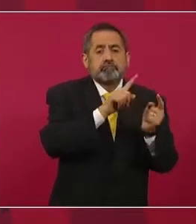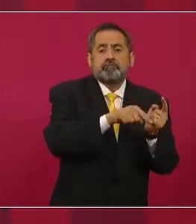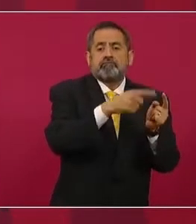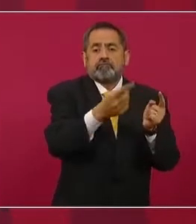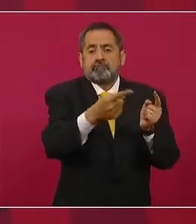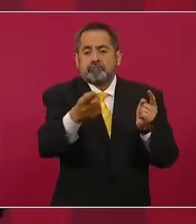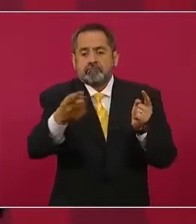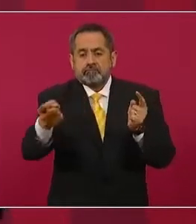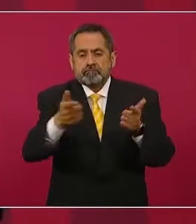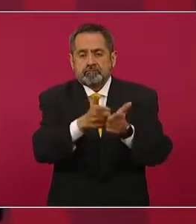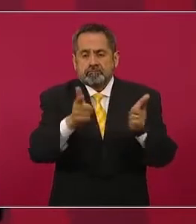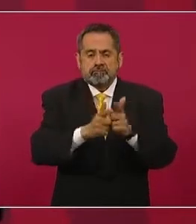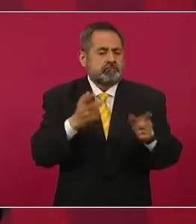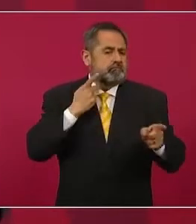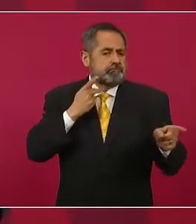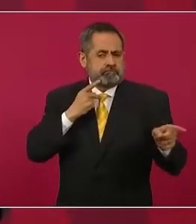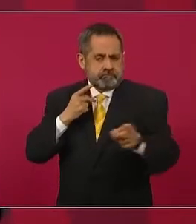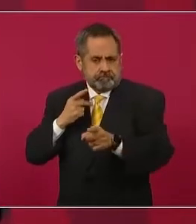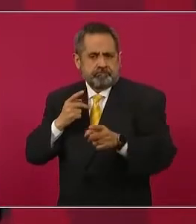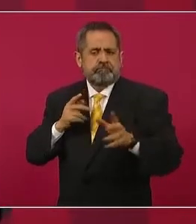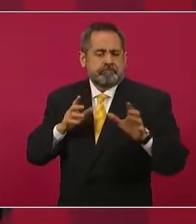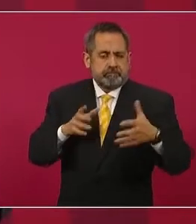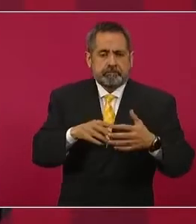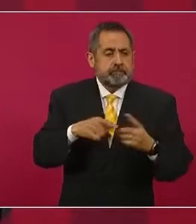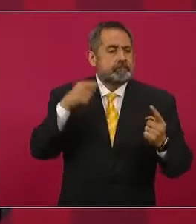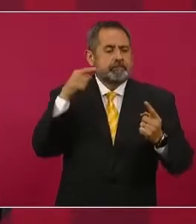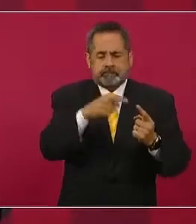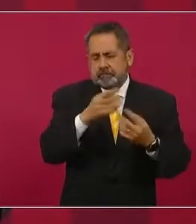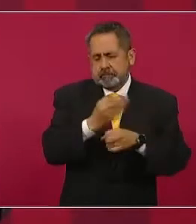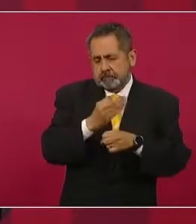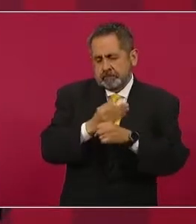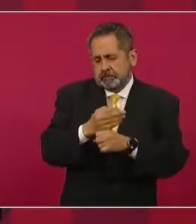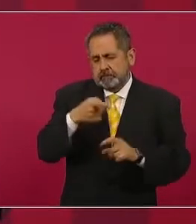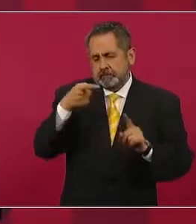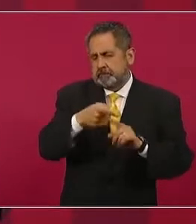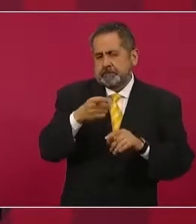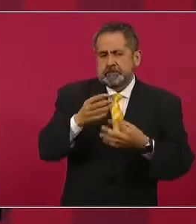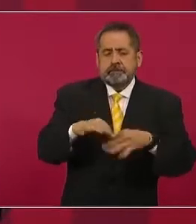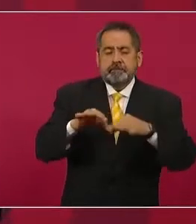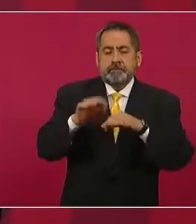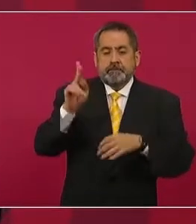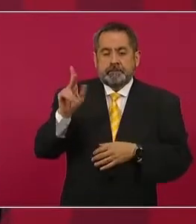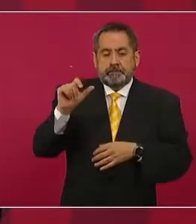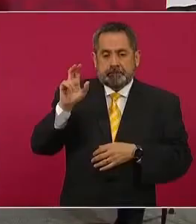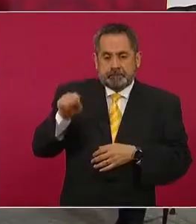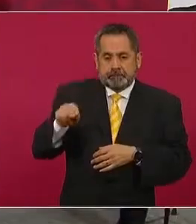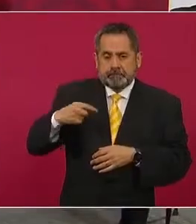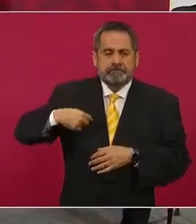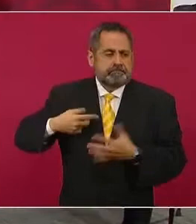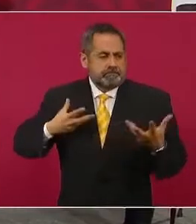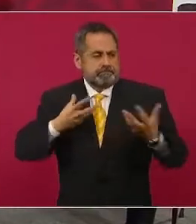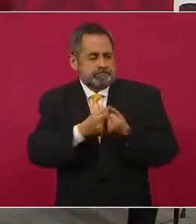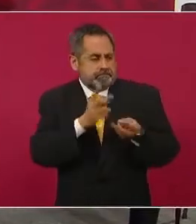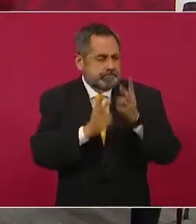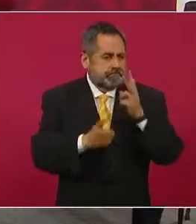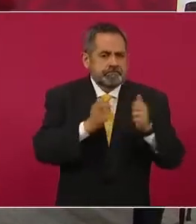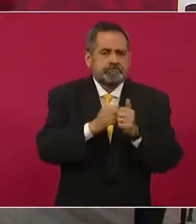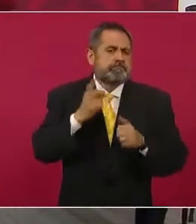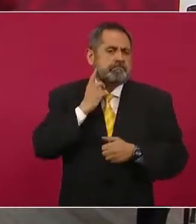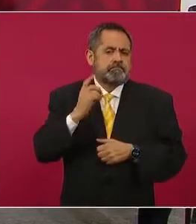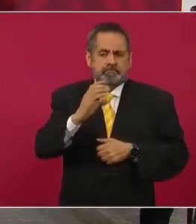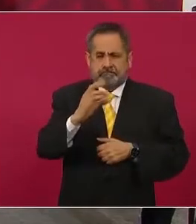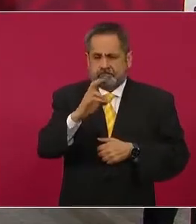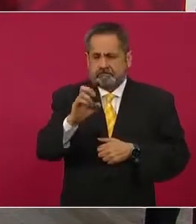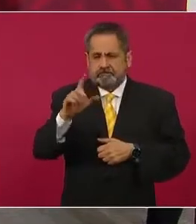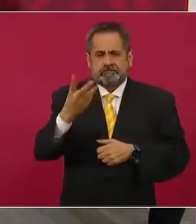políticas, específicamente en ese caso con el Partido Acción Nacional. Nos hemos reunido con el diputado Krill en tres